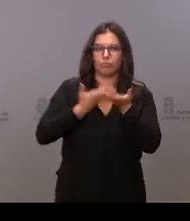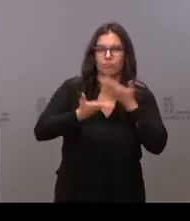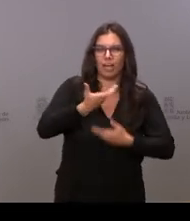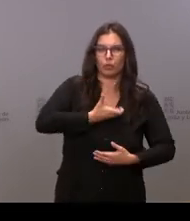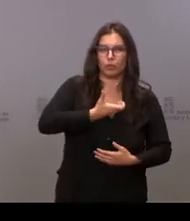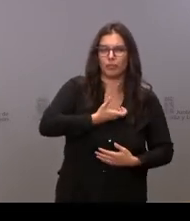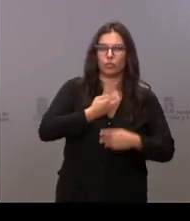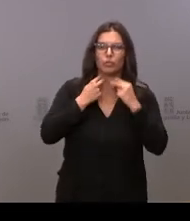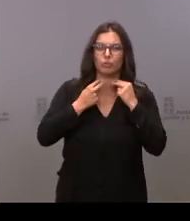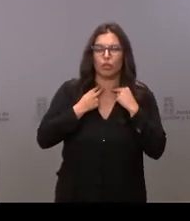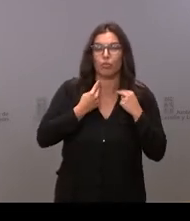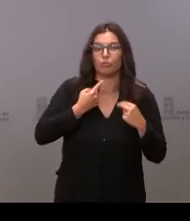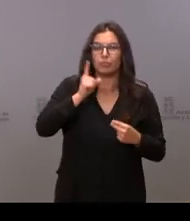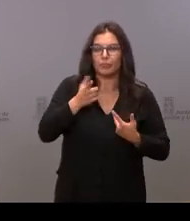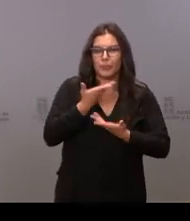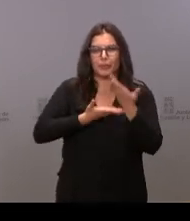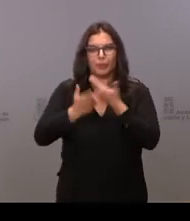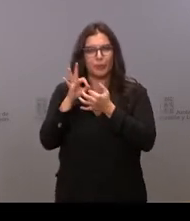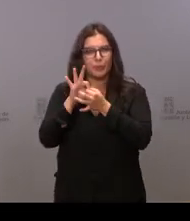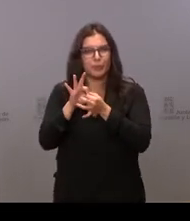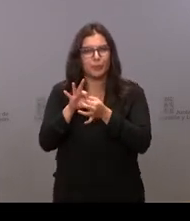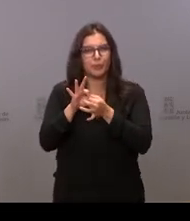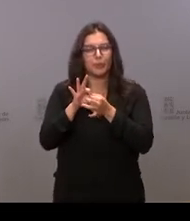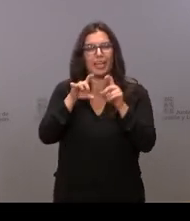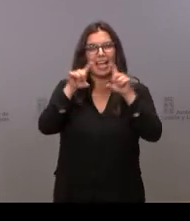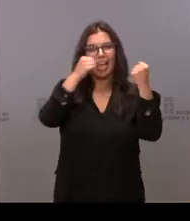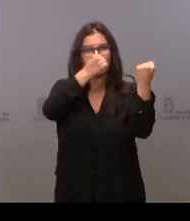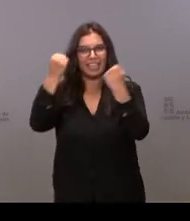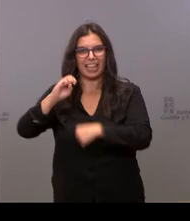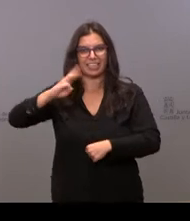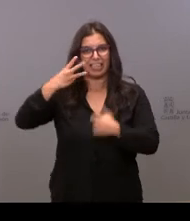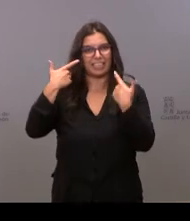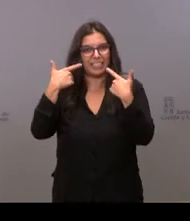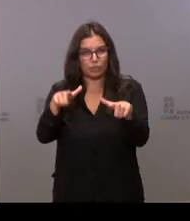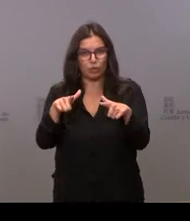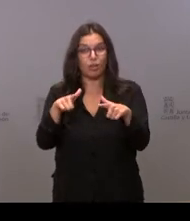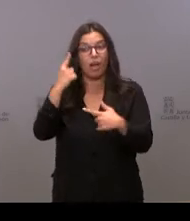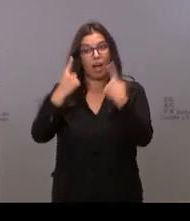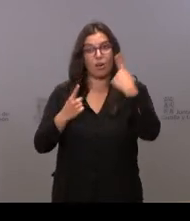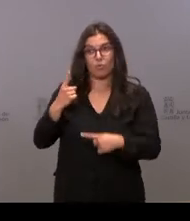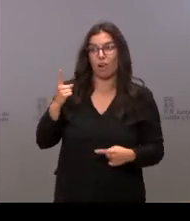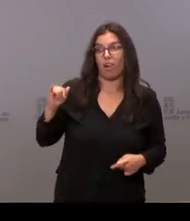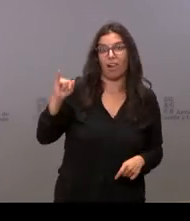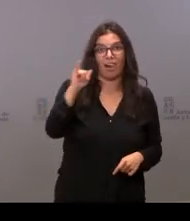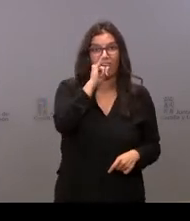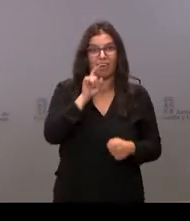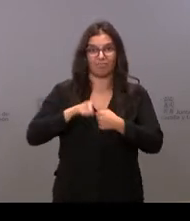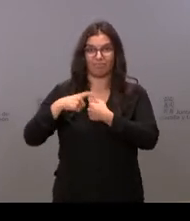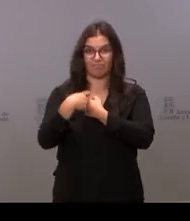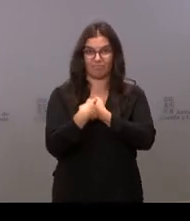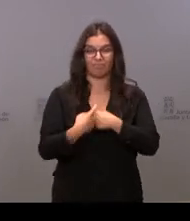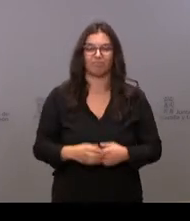Porque colaboramos codo con codo con las entidades del tercer sector, algunas aquí representadas.